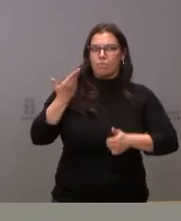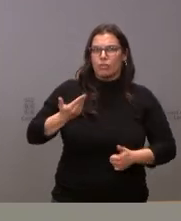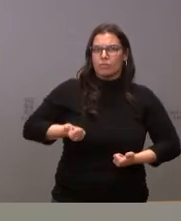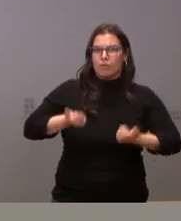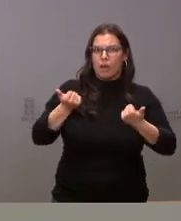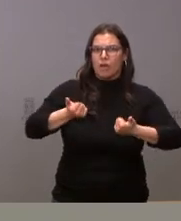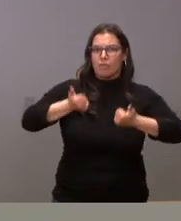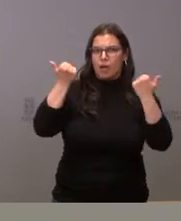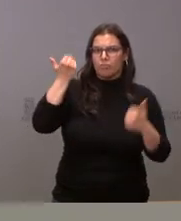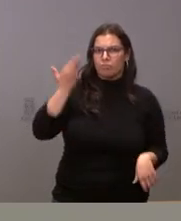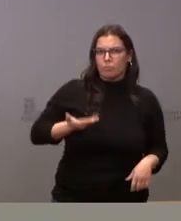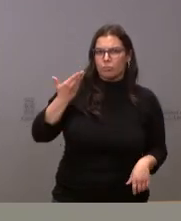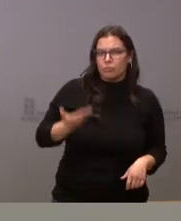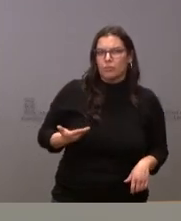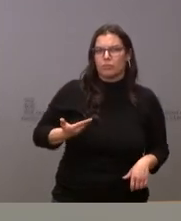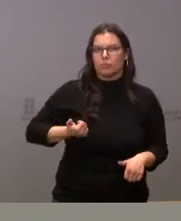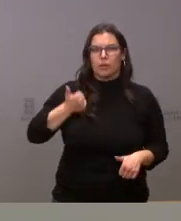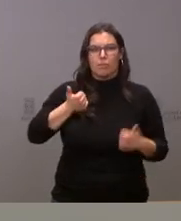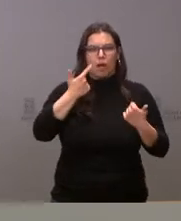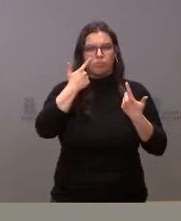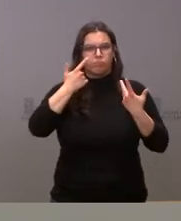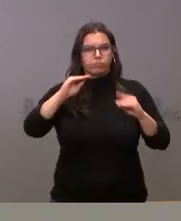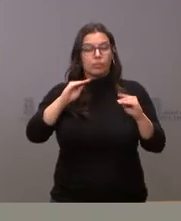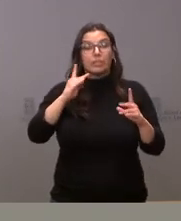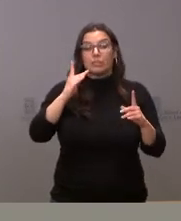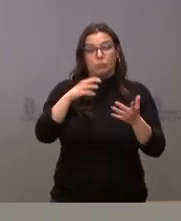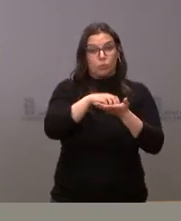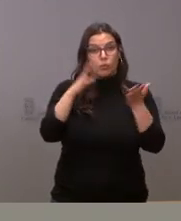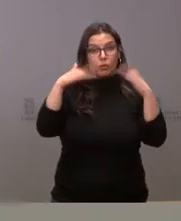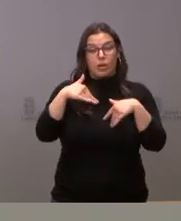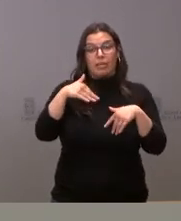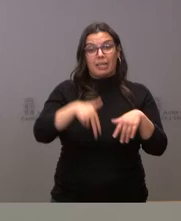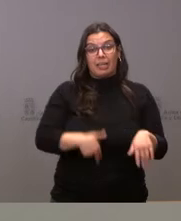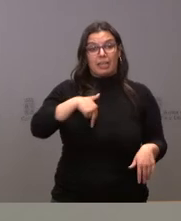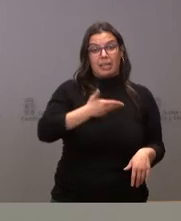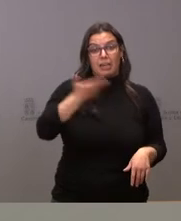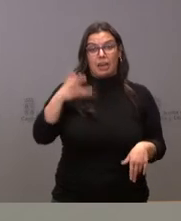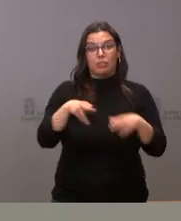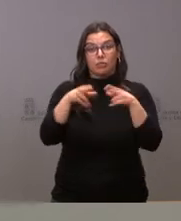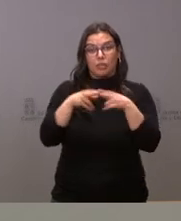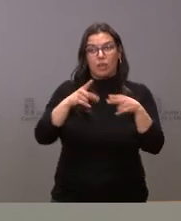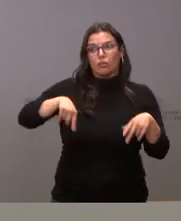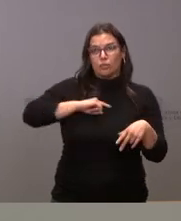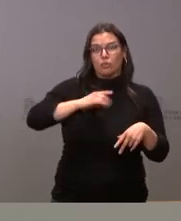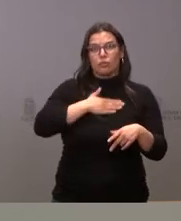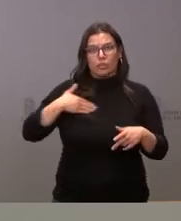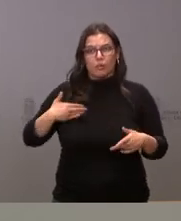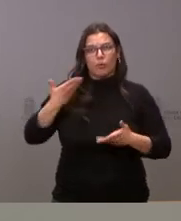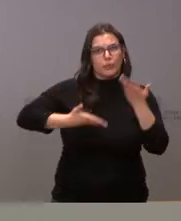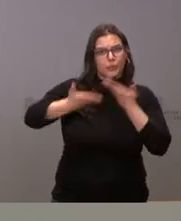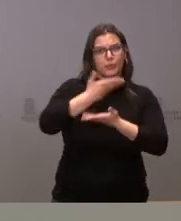cada día más importante, en donde, sin lugar a dudas, el conjunto de la sociedad queremos que se implique cada vez en mayor medida,